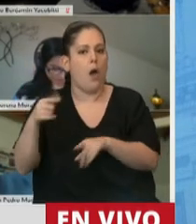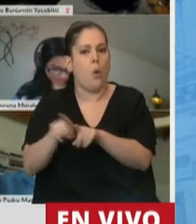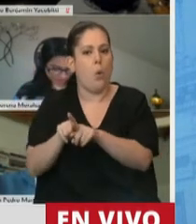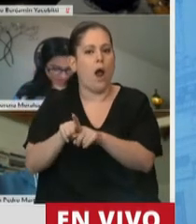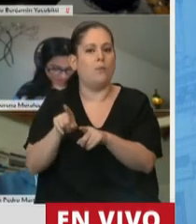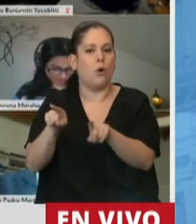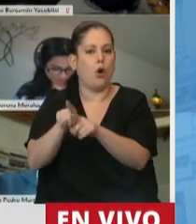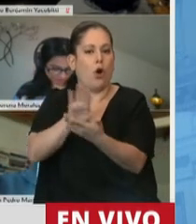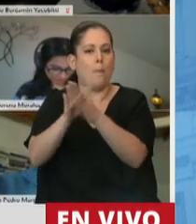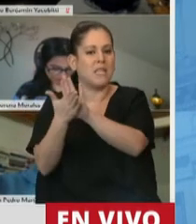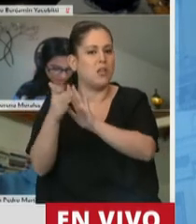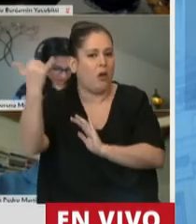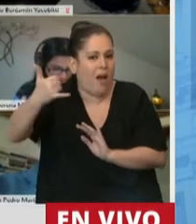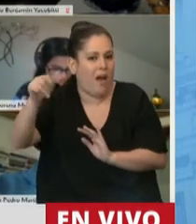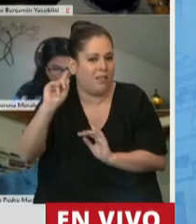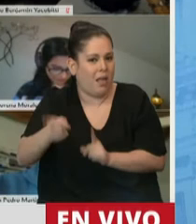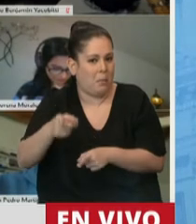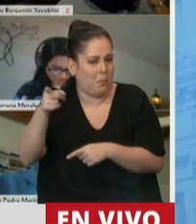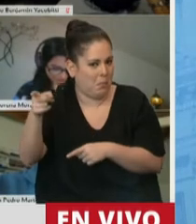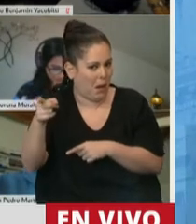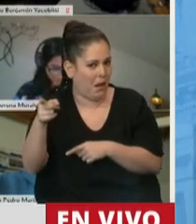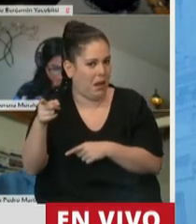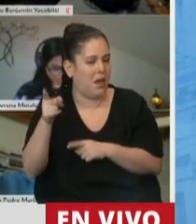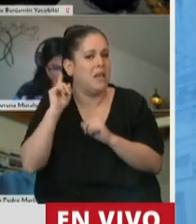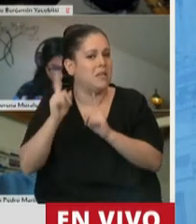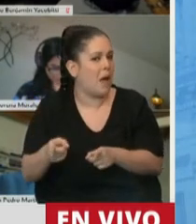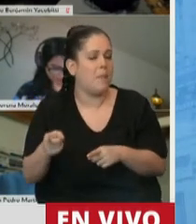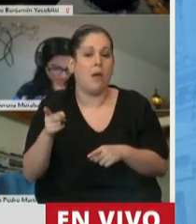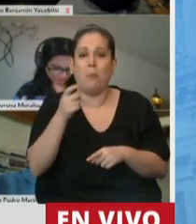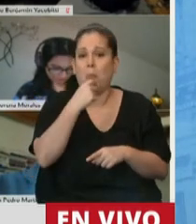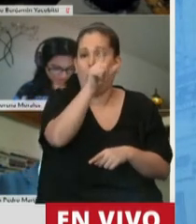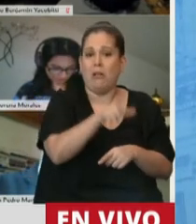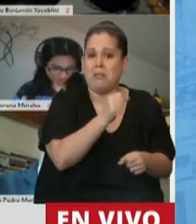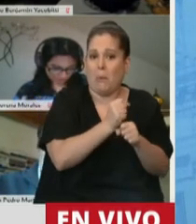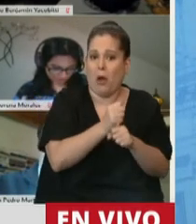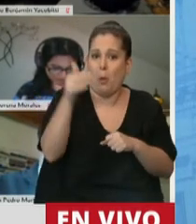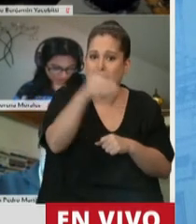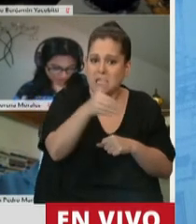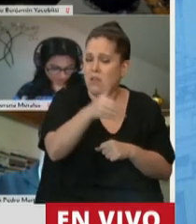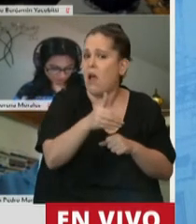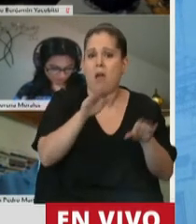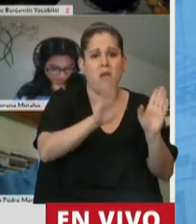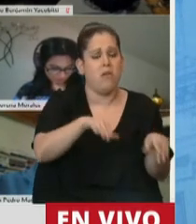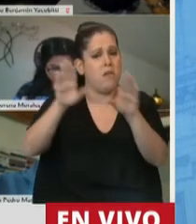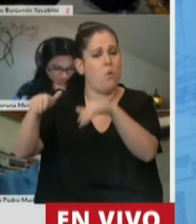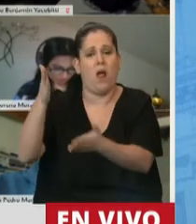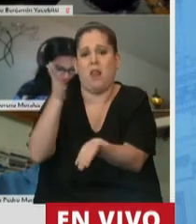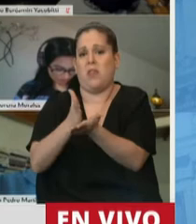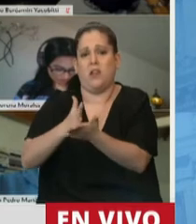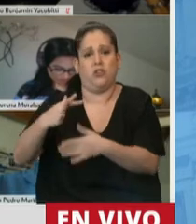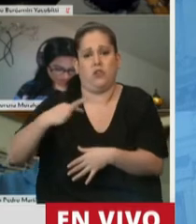sus equipos. Se garantizan, al igual que los trabajadores presenciales, los derechos sindicales y colectivos.